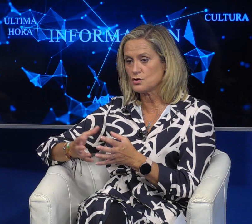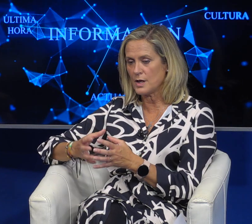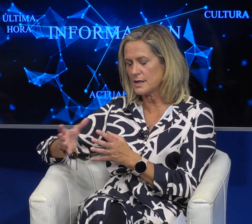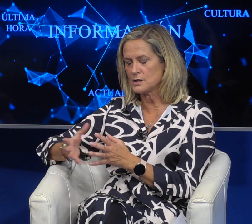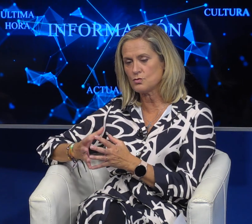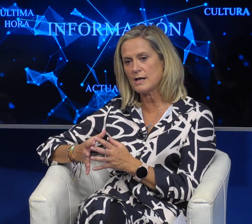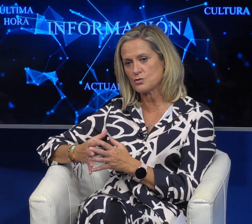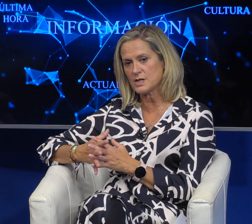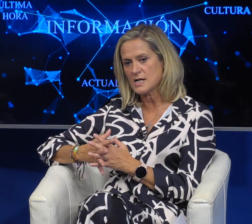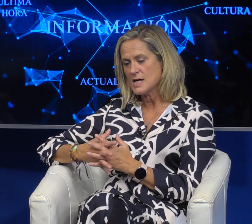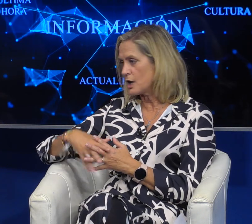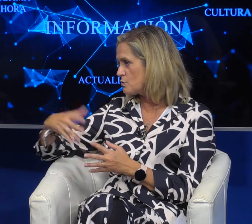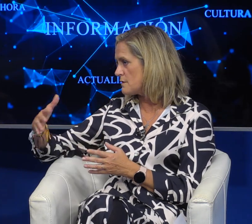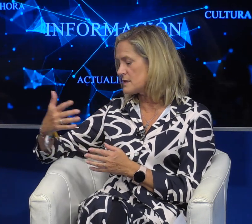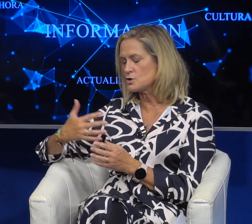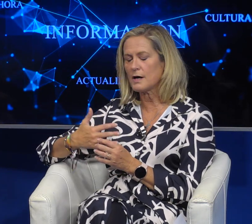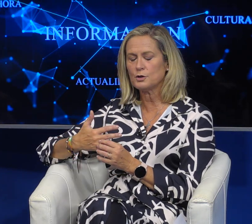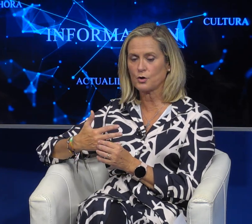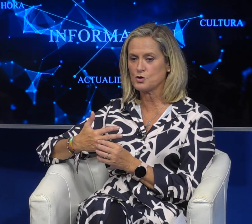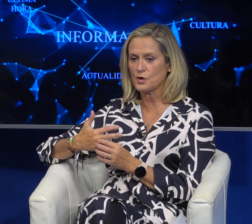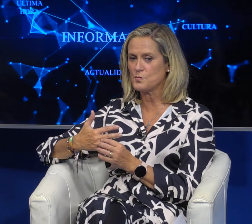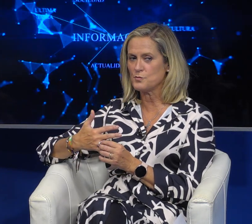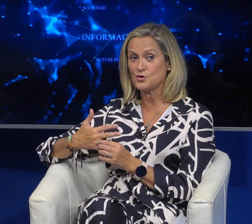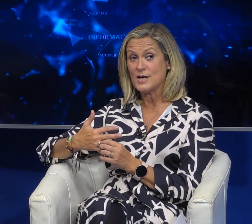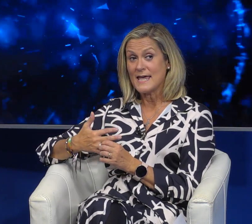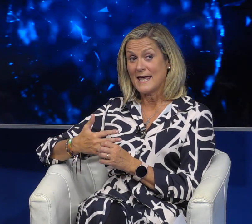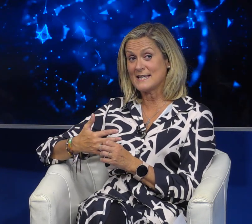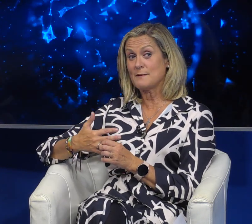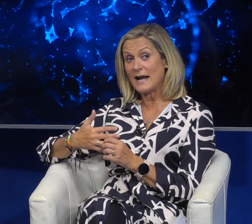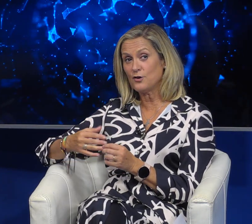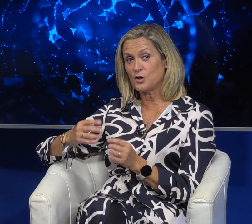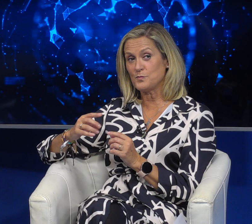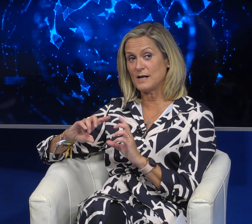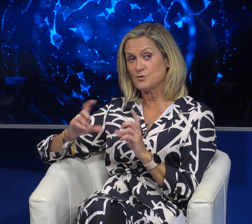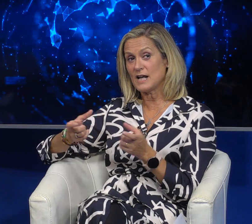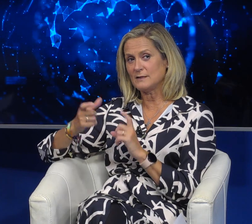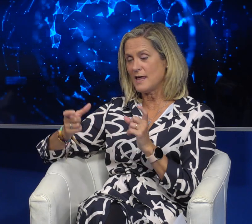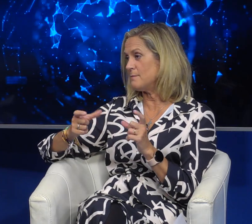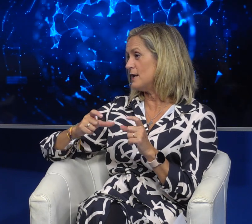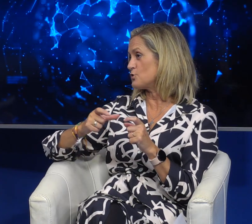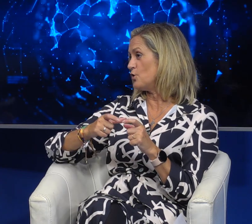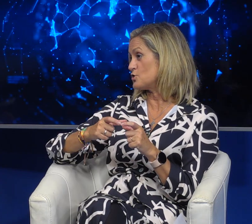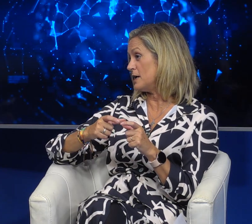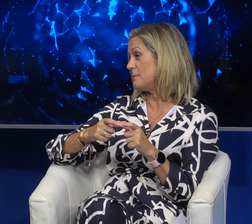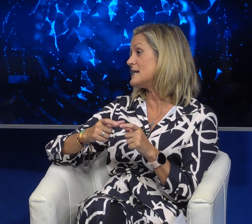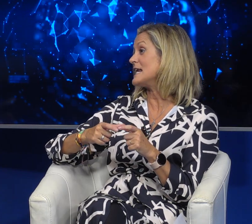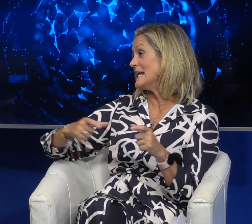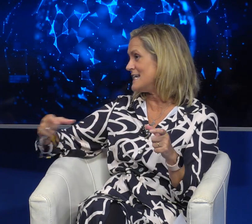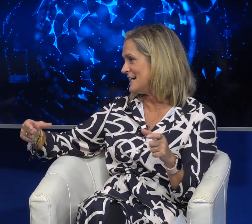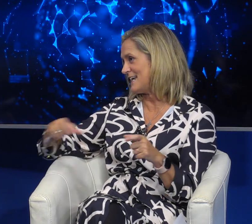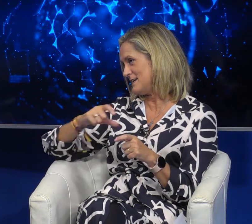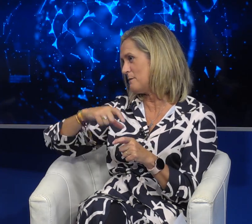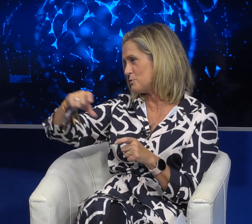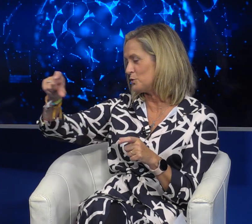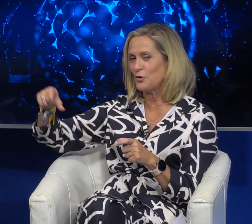casi casi de soledad, que es una de las cosas que, como sabes, estamos trabajando porque nos preocupa mucho. Este verano recuperamos ya la actividad de bailes con los bailes en